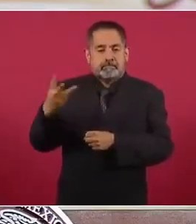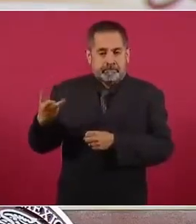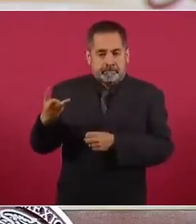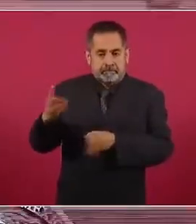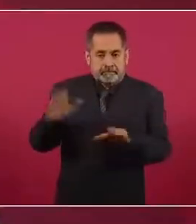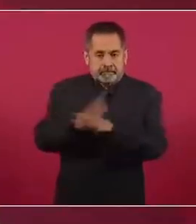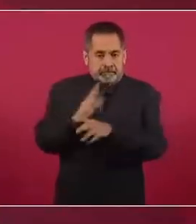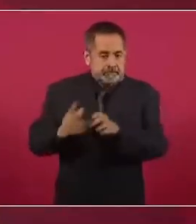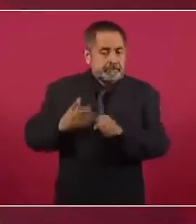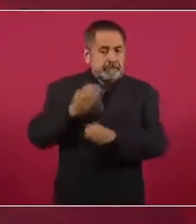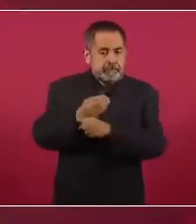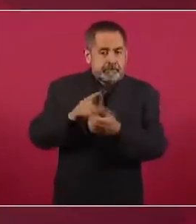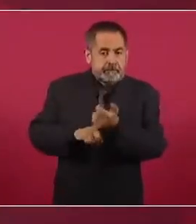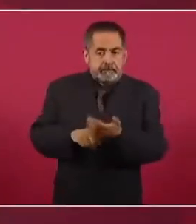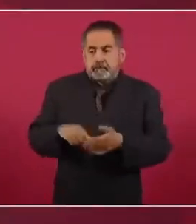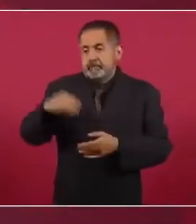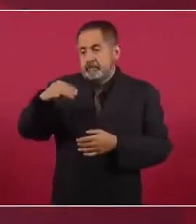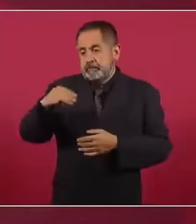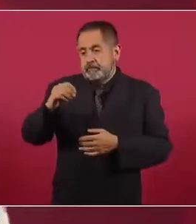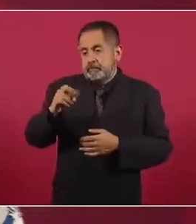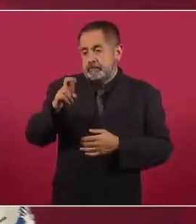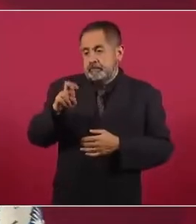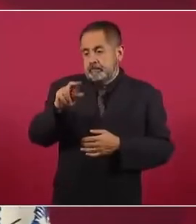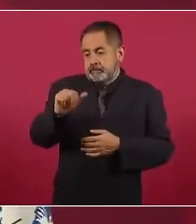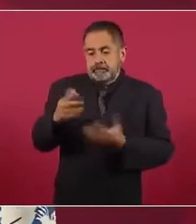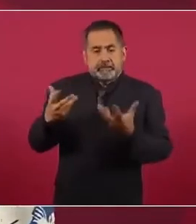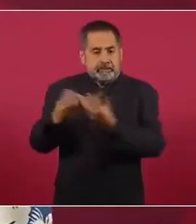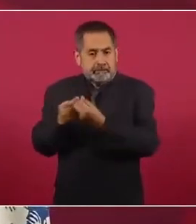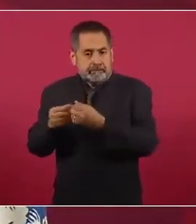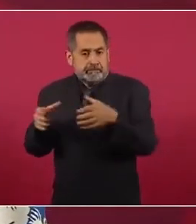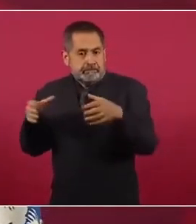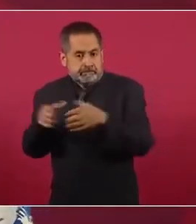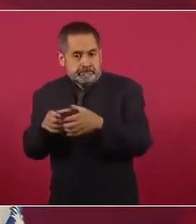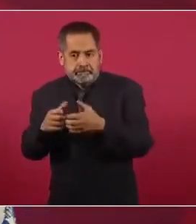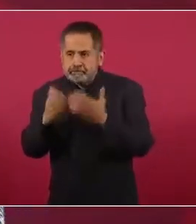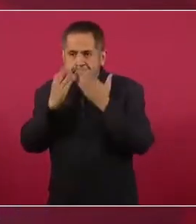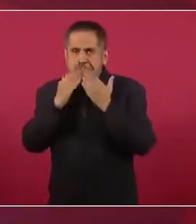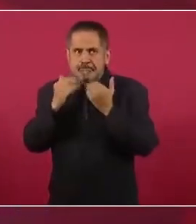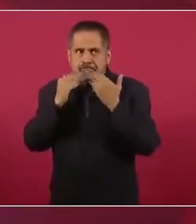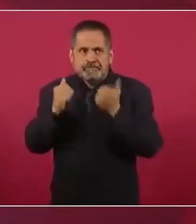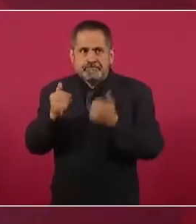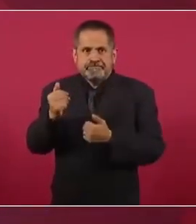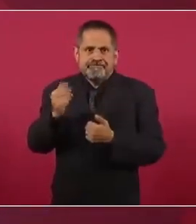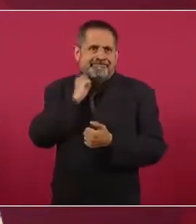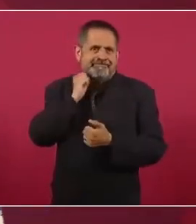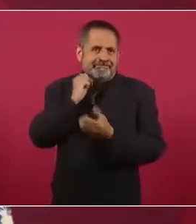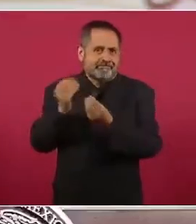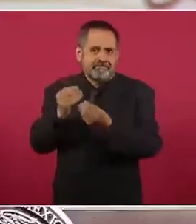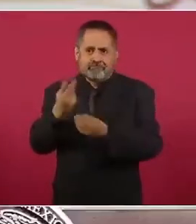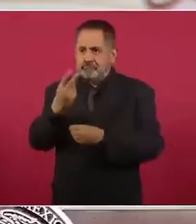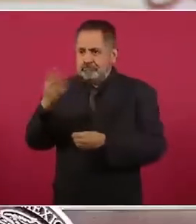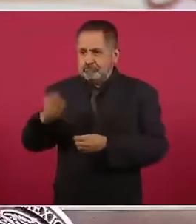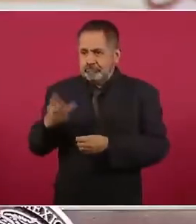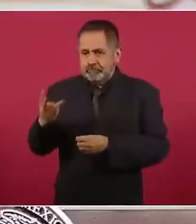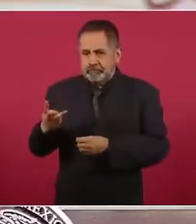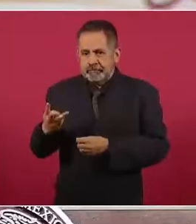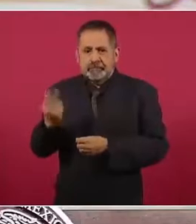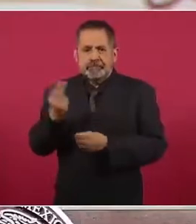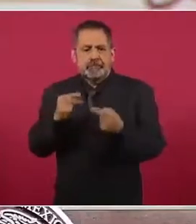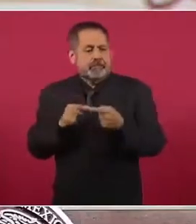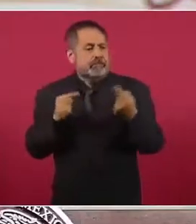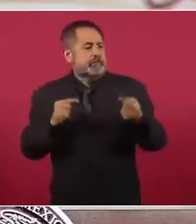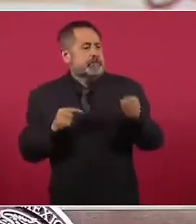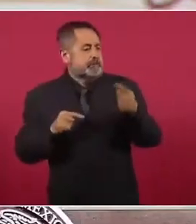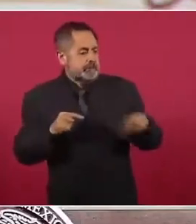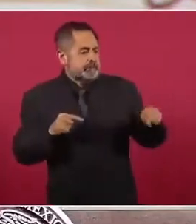Morena y sus aliados no tienen suficientes diputados y senadores para hacerlo, se requiere el voto de la oposición.